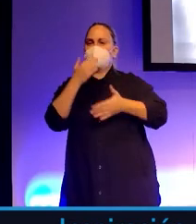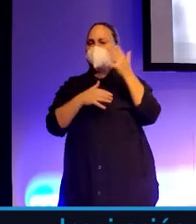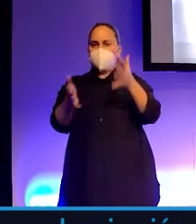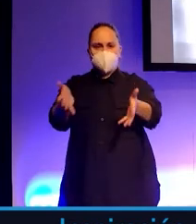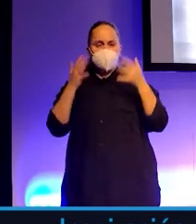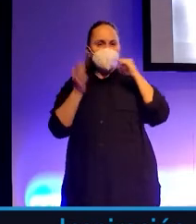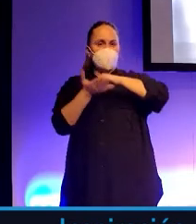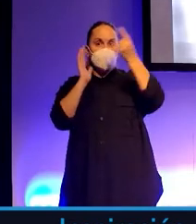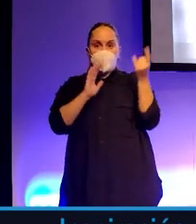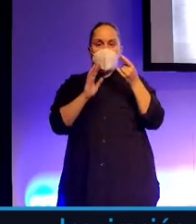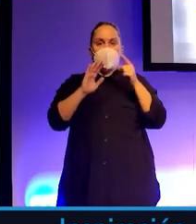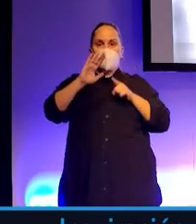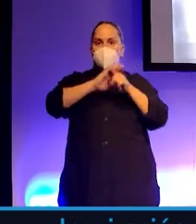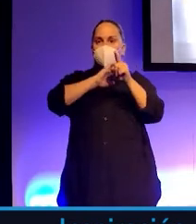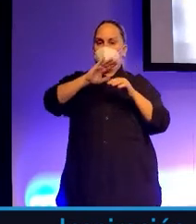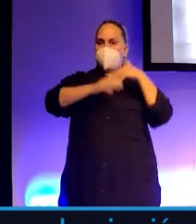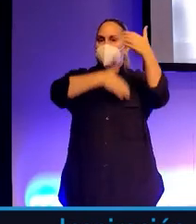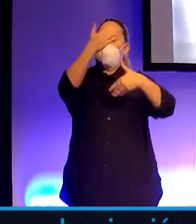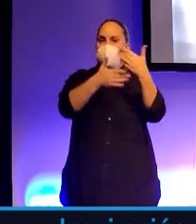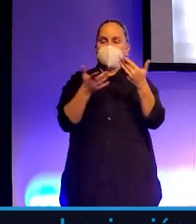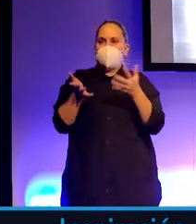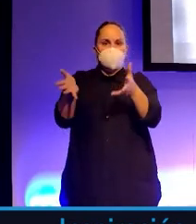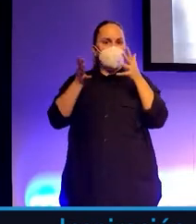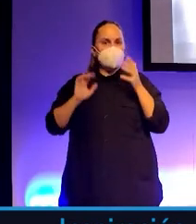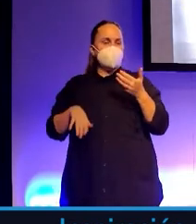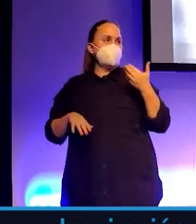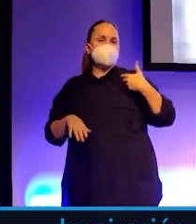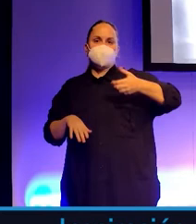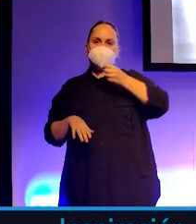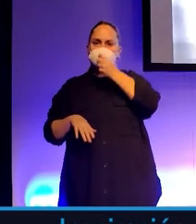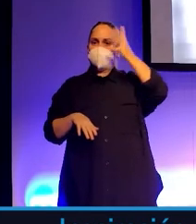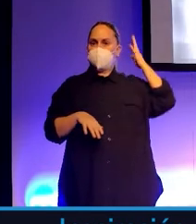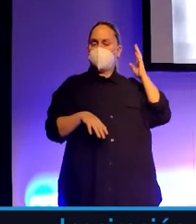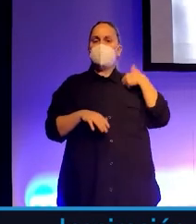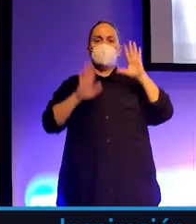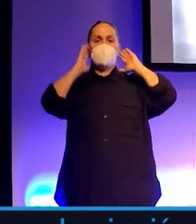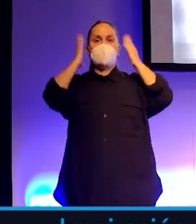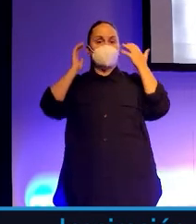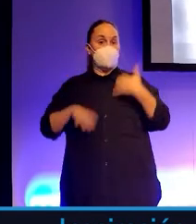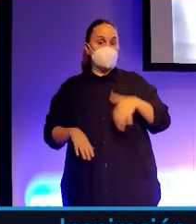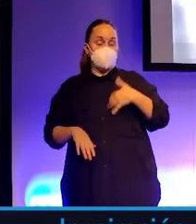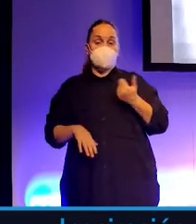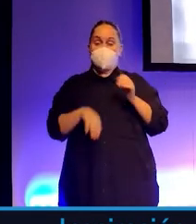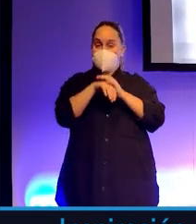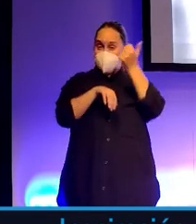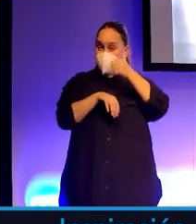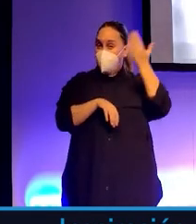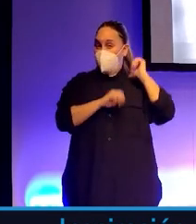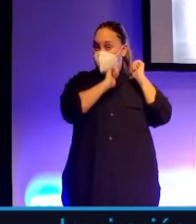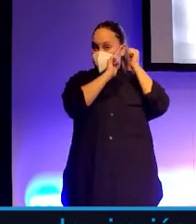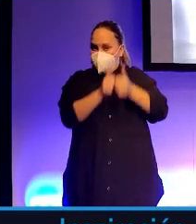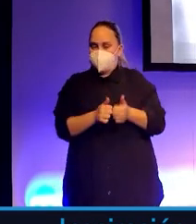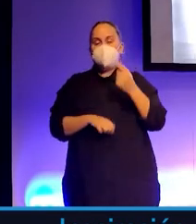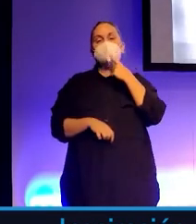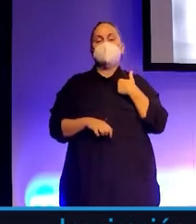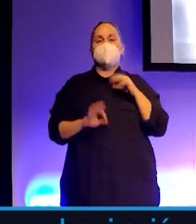encanta la tecnología que trae progreso. Incluso, hace unos años, en un congreso en Argentina, un viejo amigo mío decía que